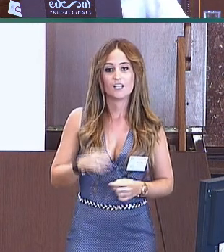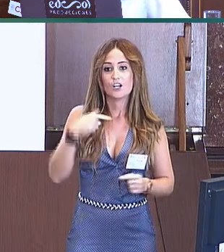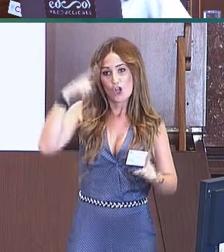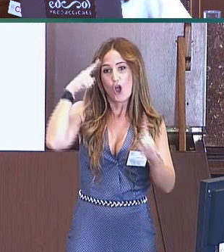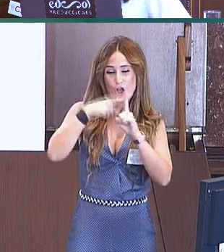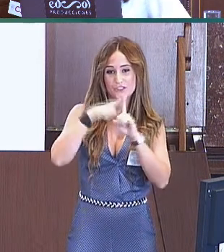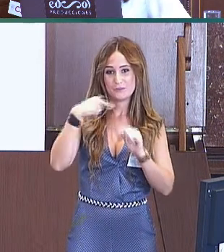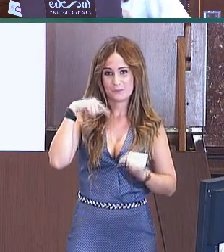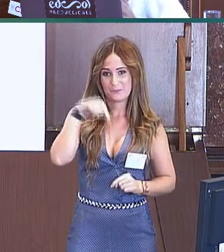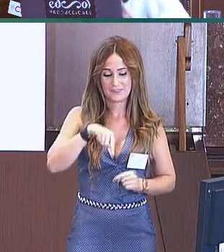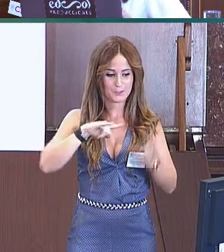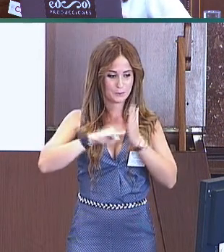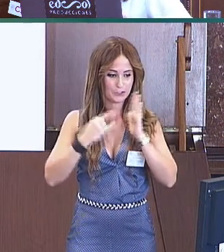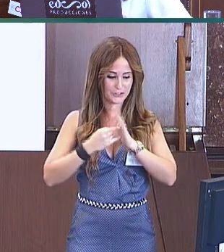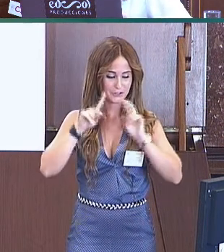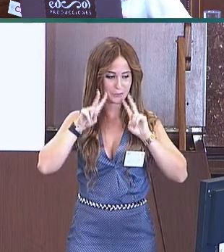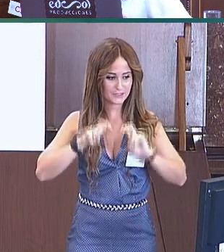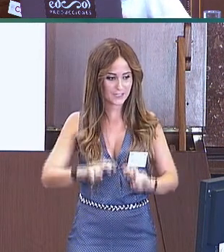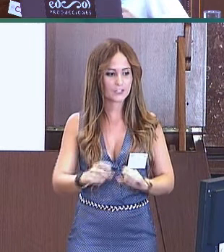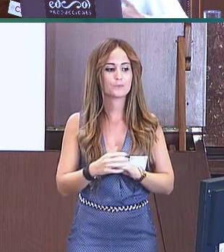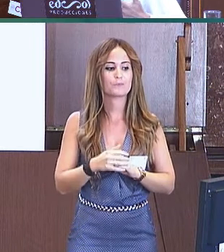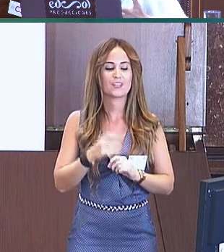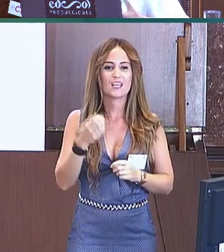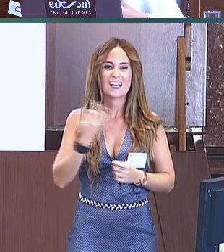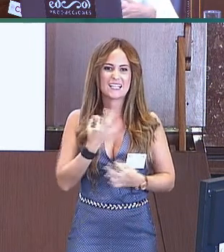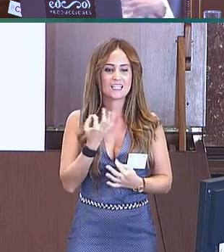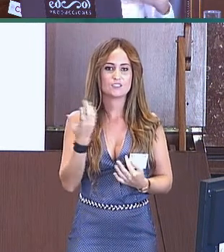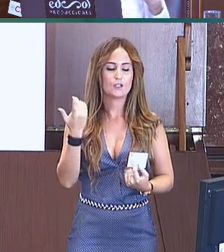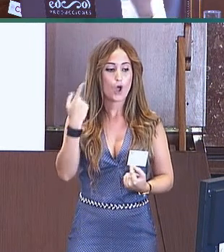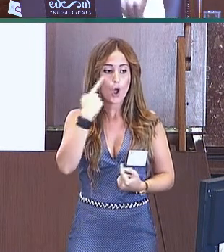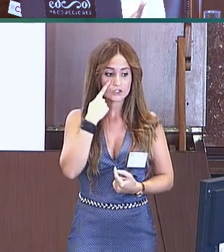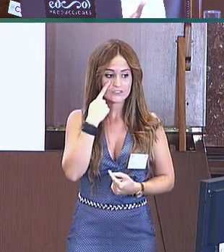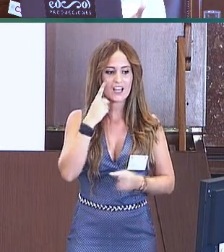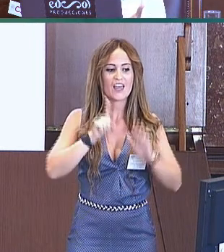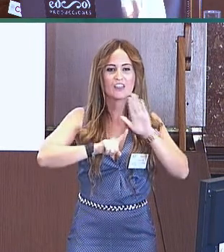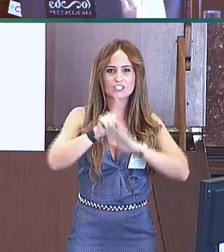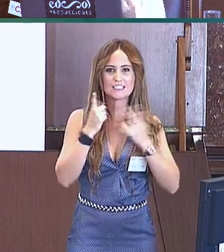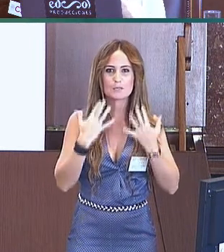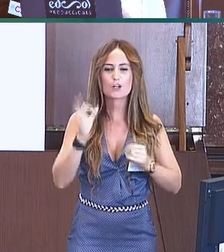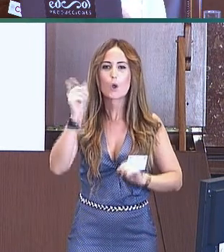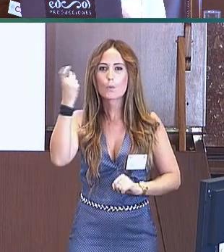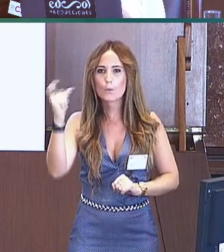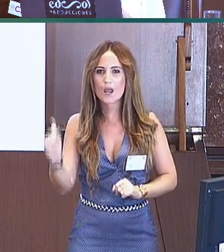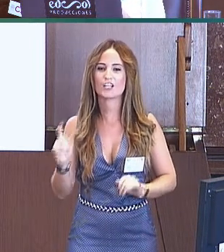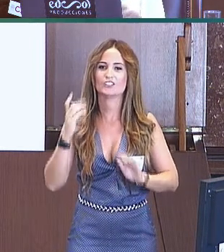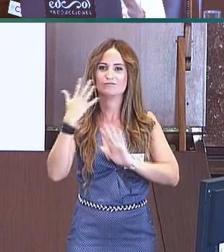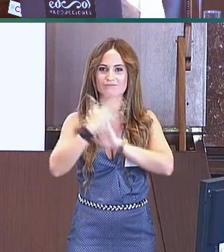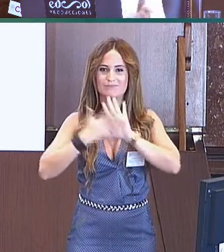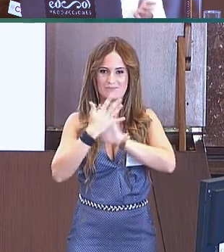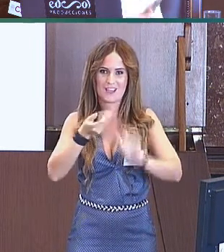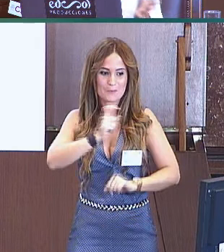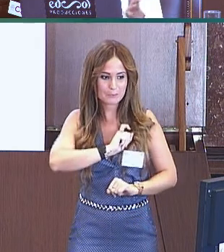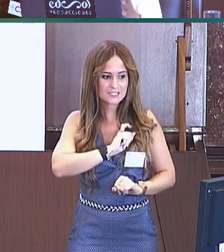que tenemos con los datos que vamos a presentar es seguir aplicando la escala del desarrollo,